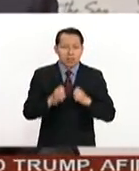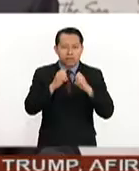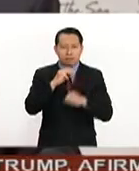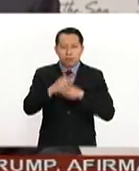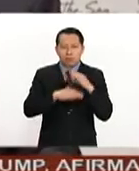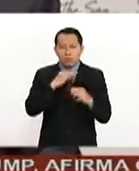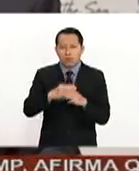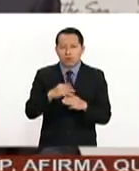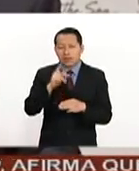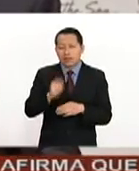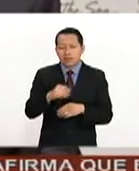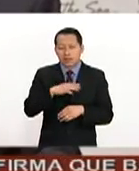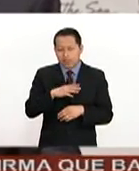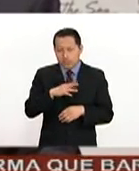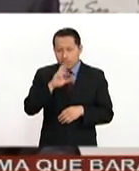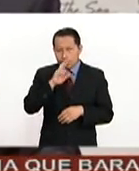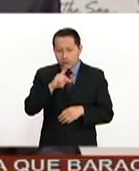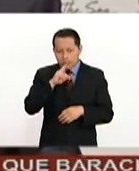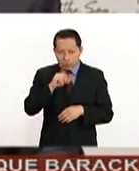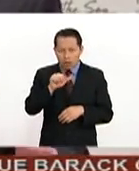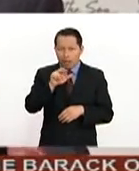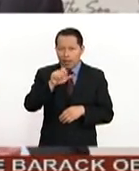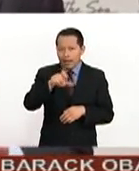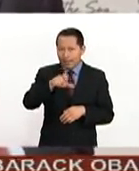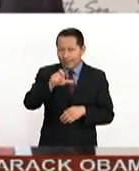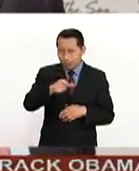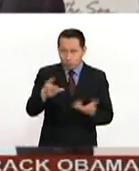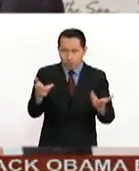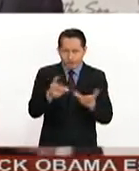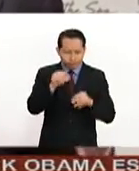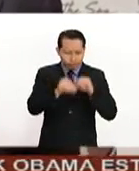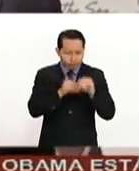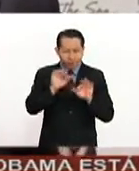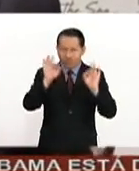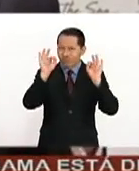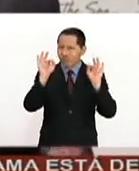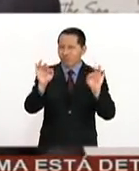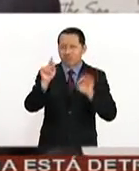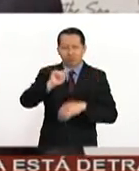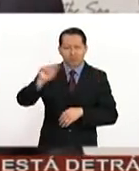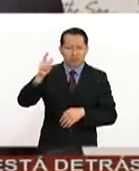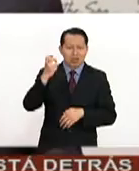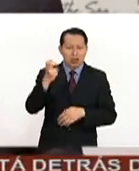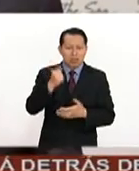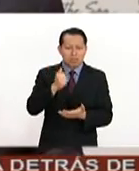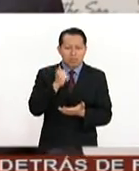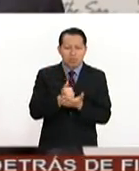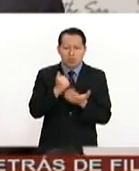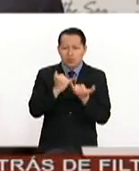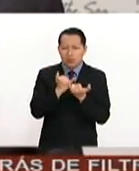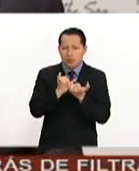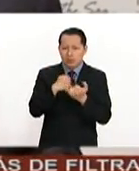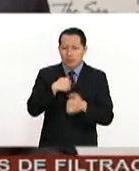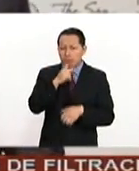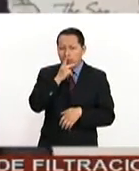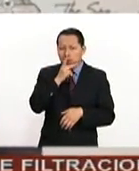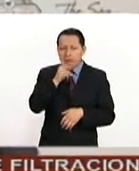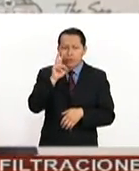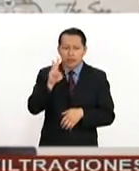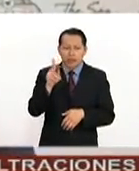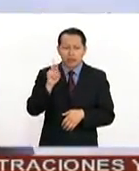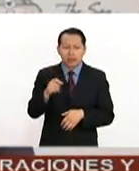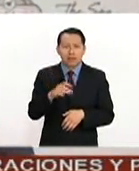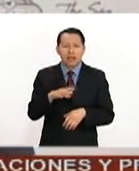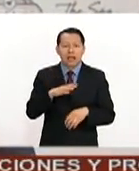mundo. Una de las mejores piezas de arquitectura del mundo. Y eso es de lo que se trata nuestra marca y la visión de nuestro padre. Crear los más